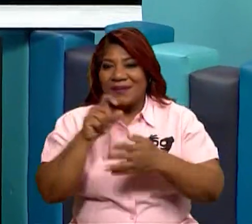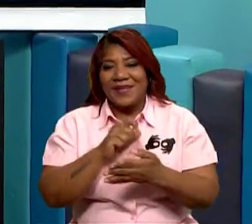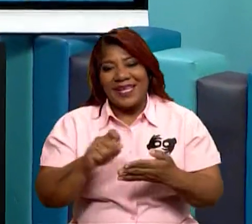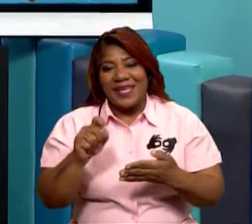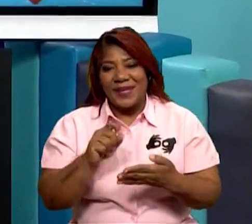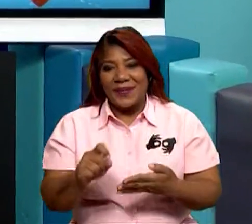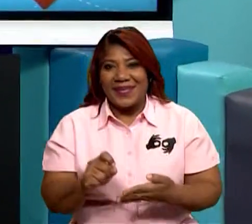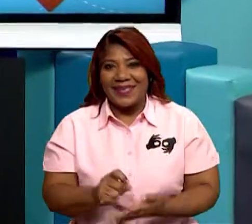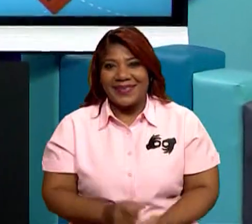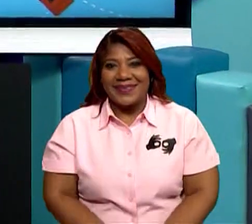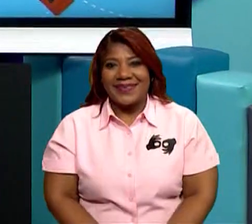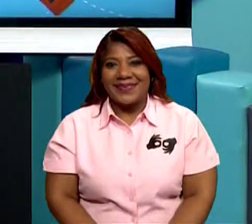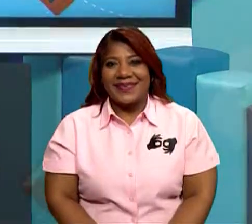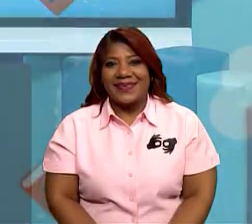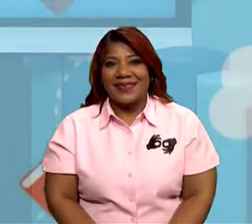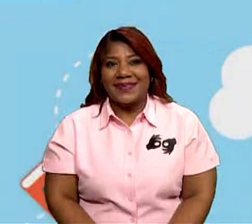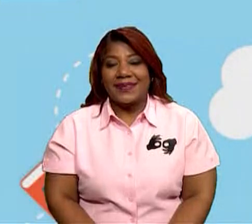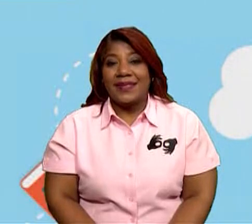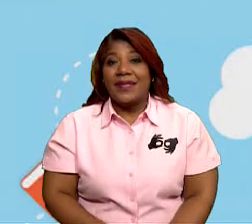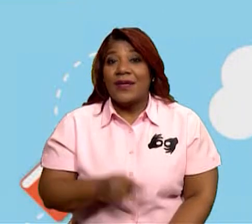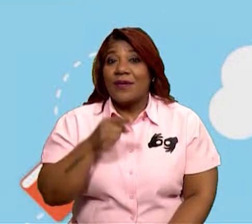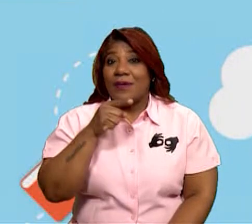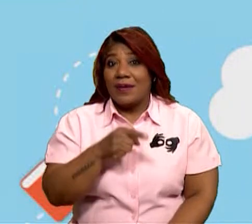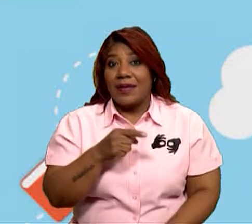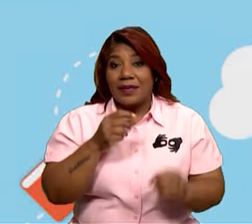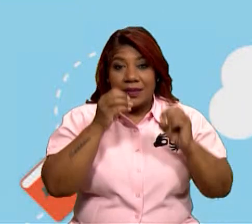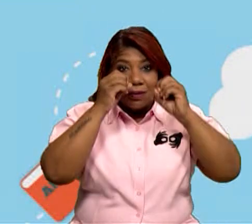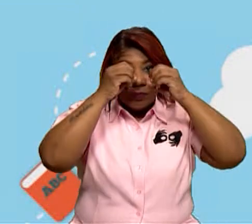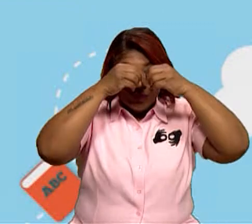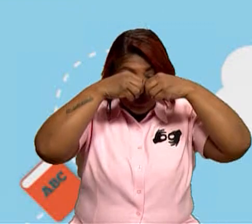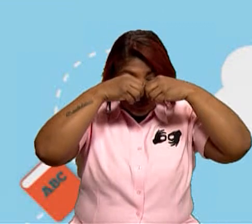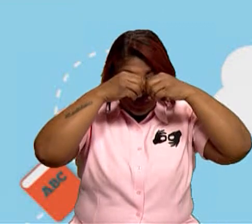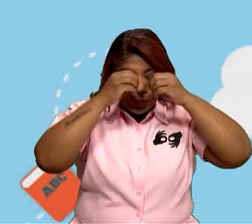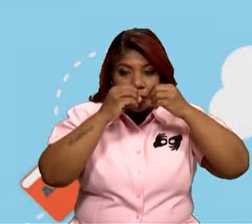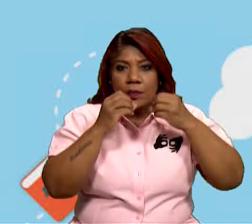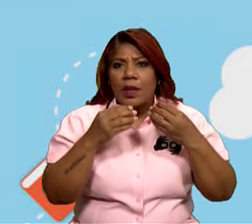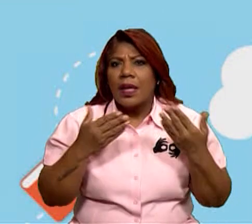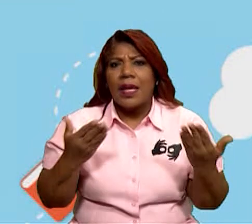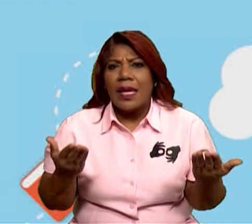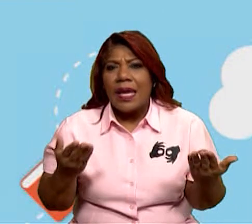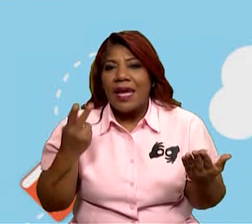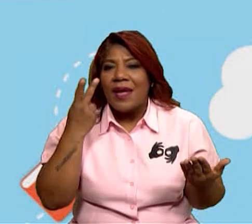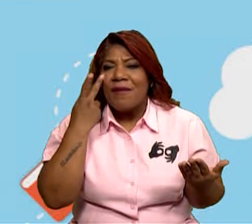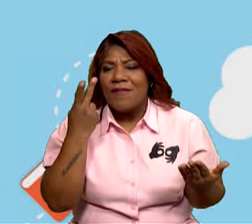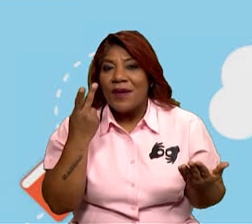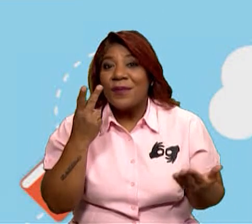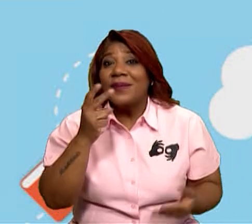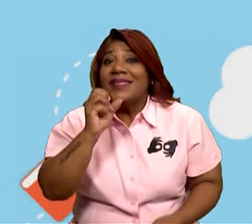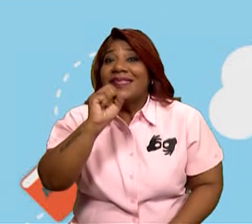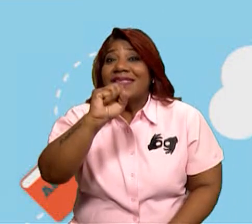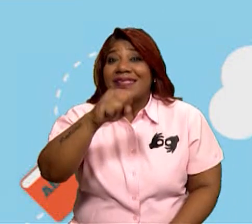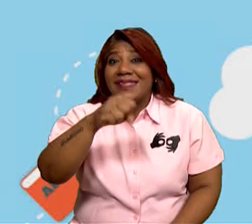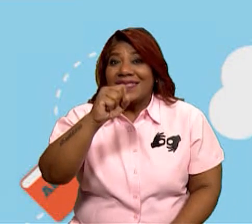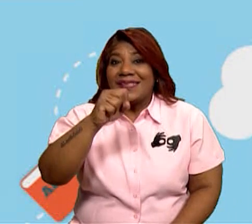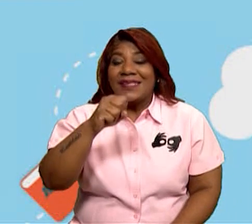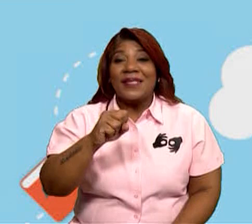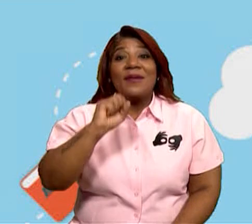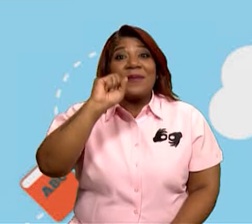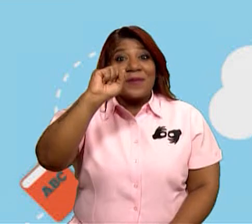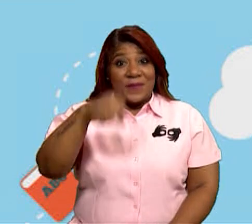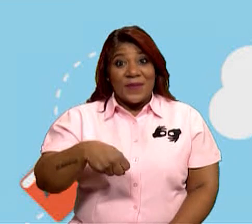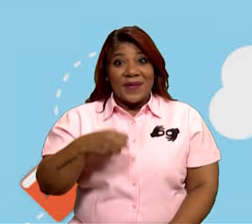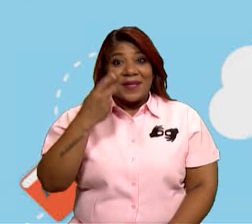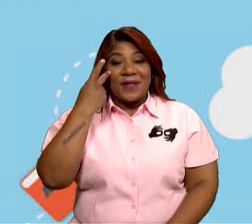Bien, con el microscopio observamos entonces la célula, que es la unidad básica, la unidad